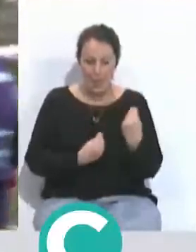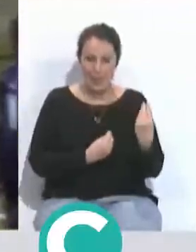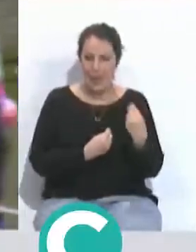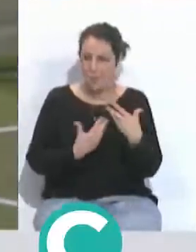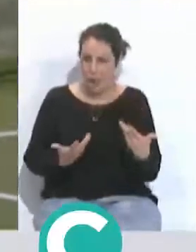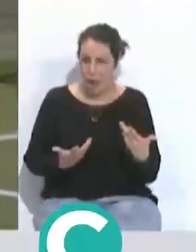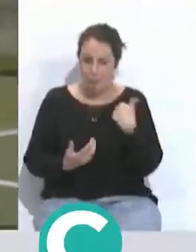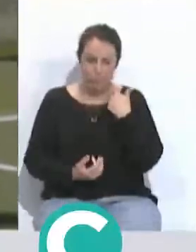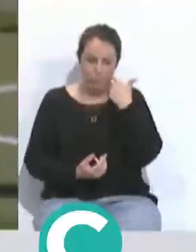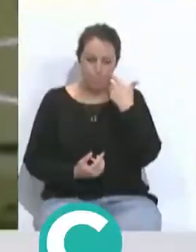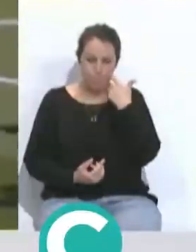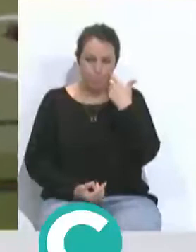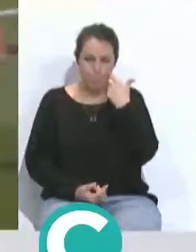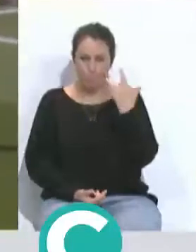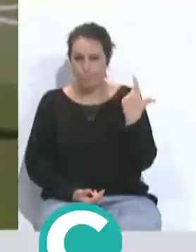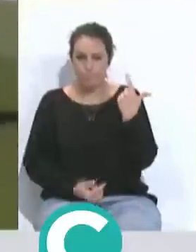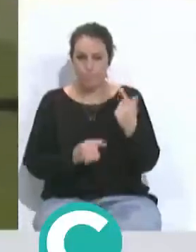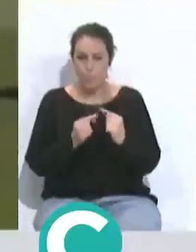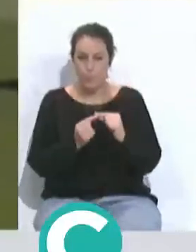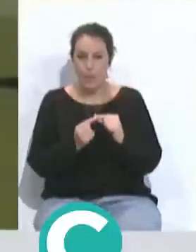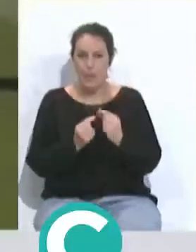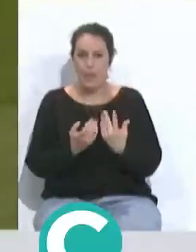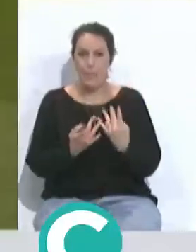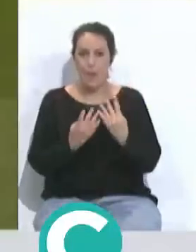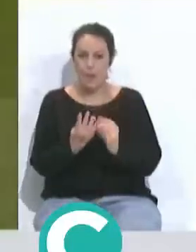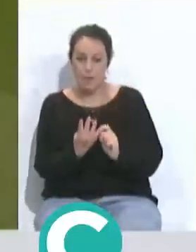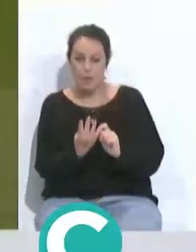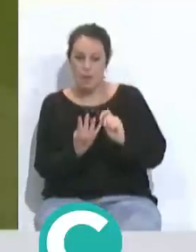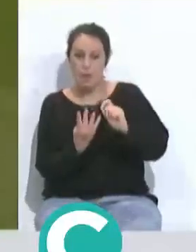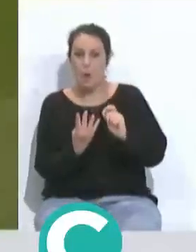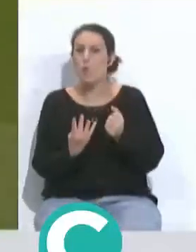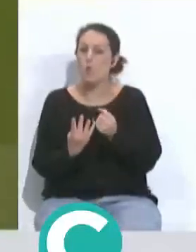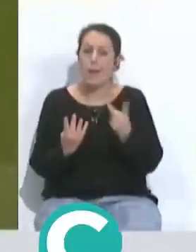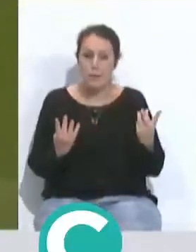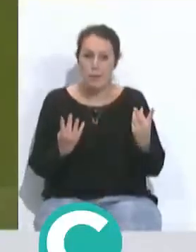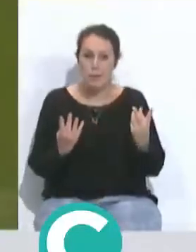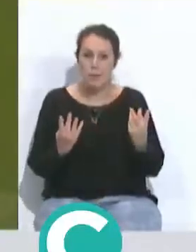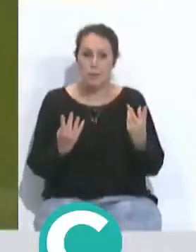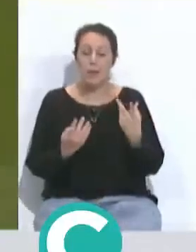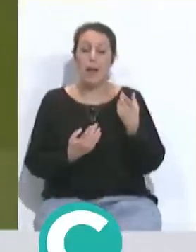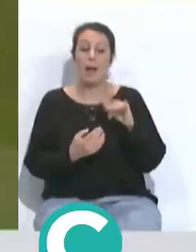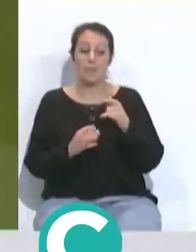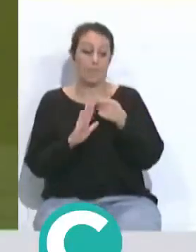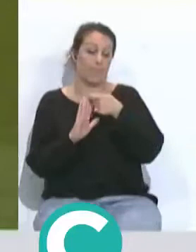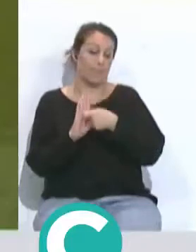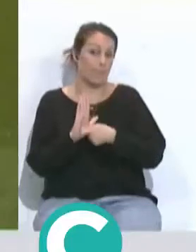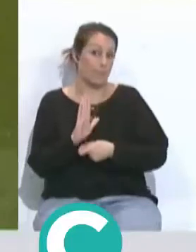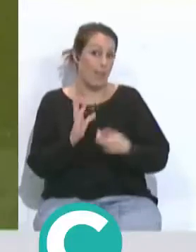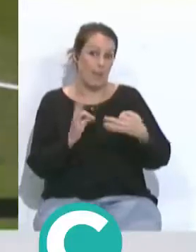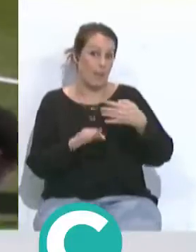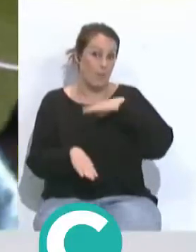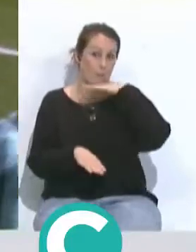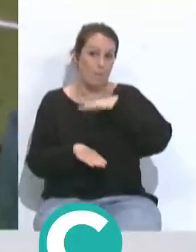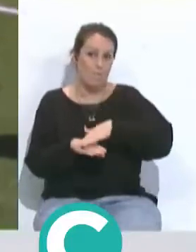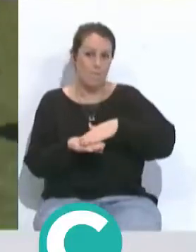para ver la altura del césped. Y están unos baremos que hay que